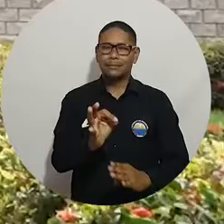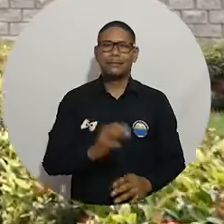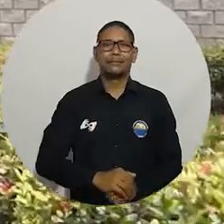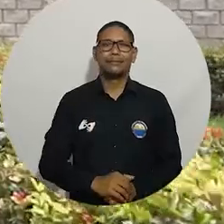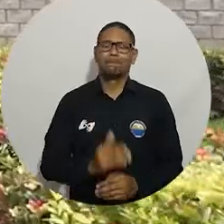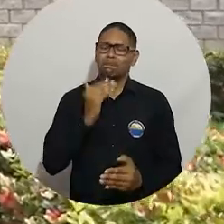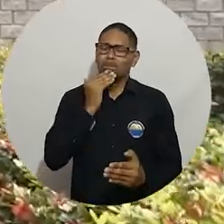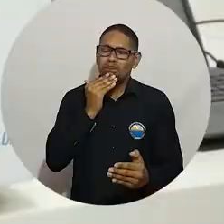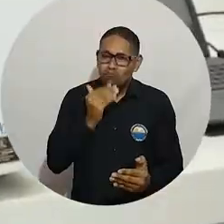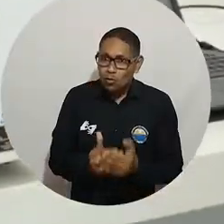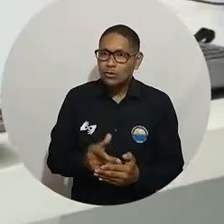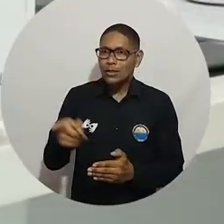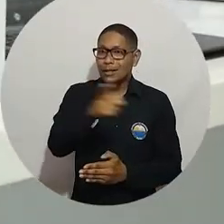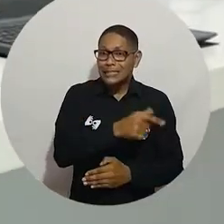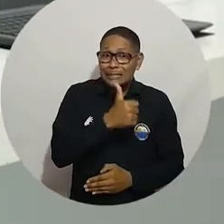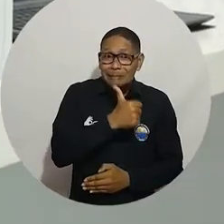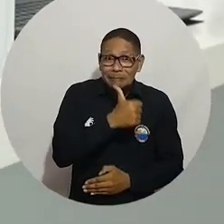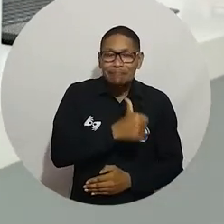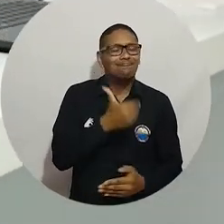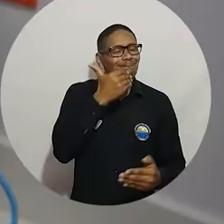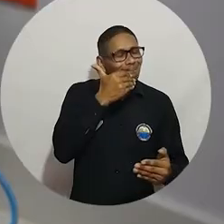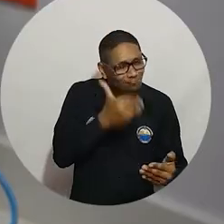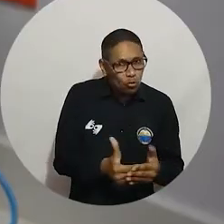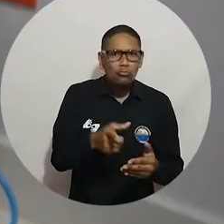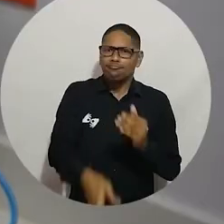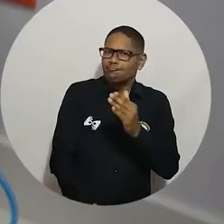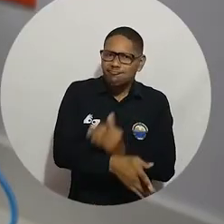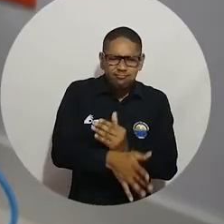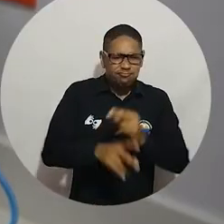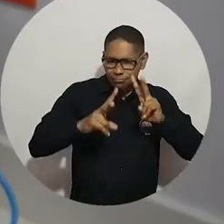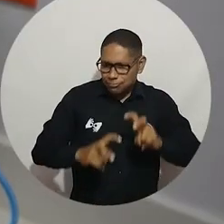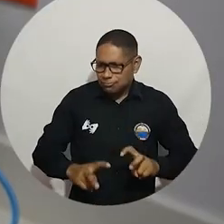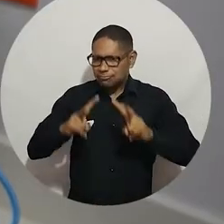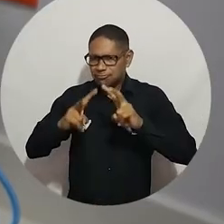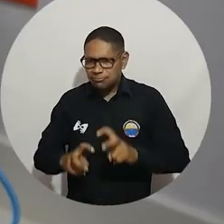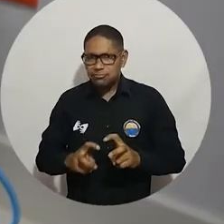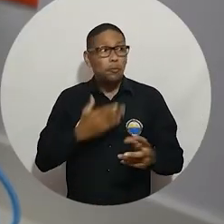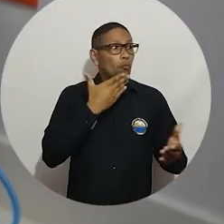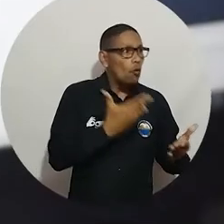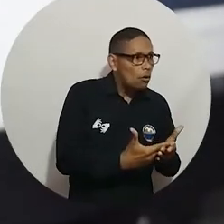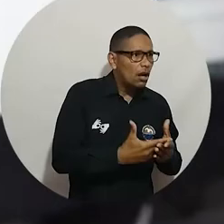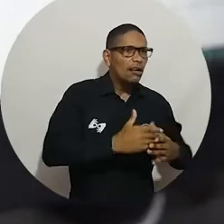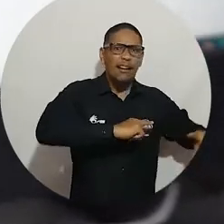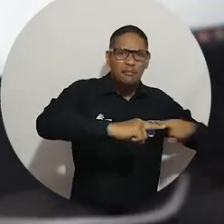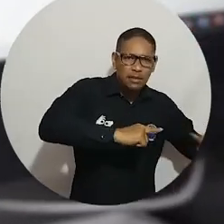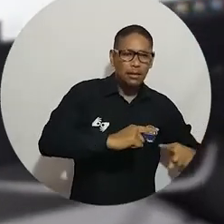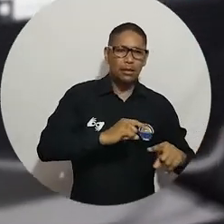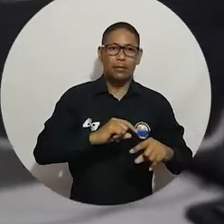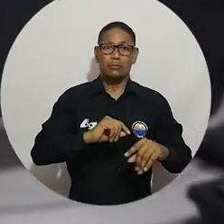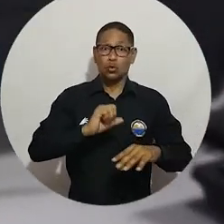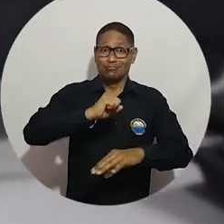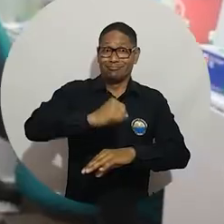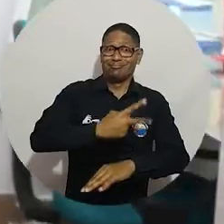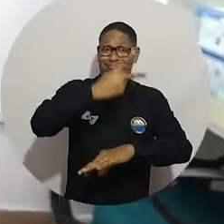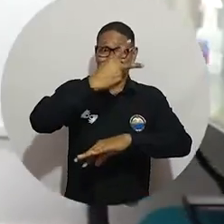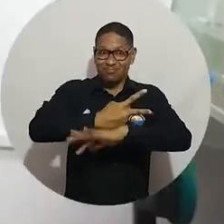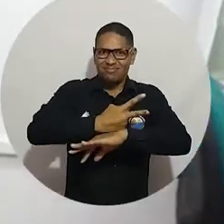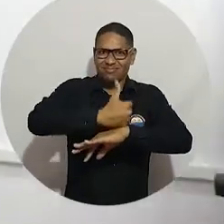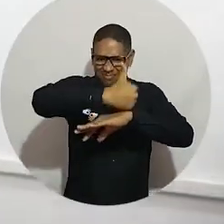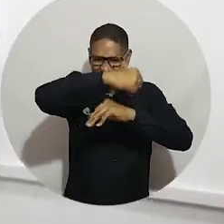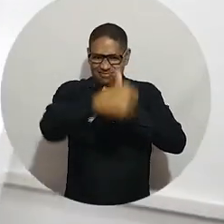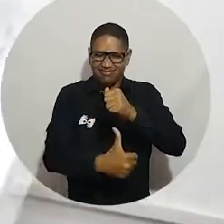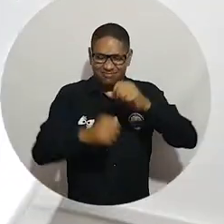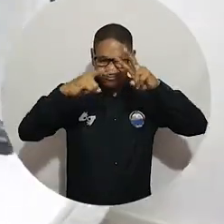equipos de alta tecnología como un varioscan luz y el microscopio de inmunofluorescencia, entregados al Grupo G-PAT, un